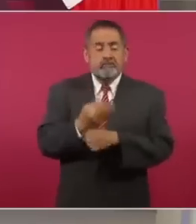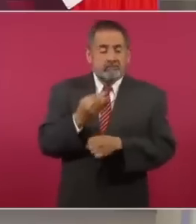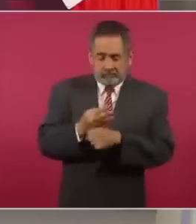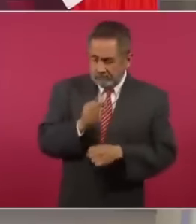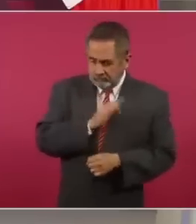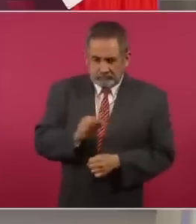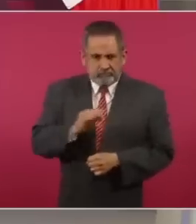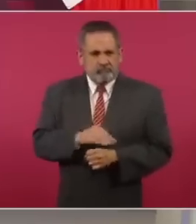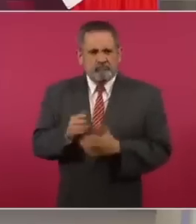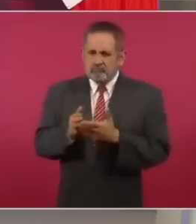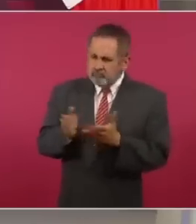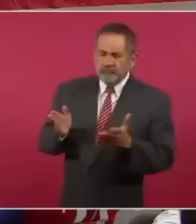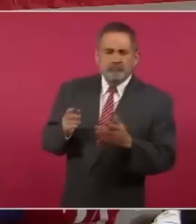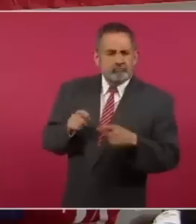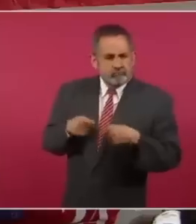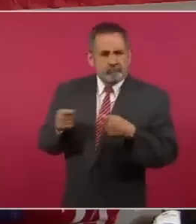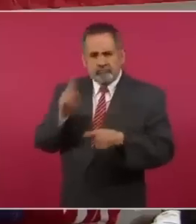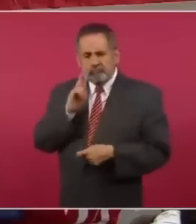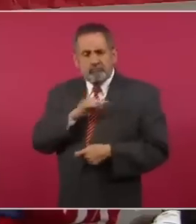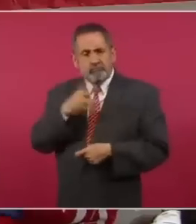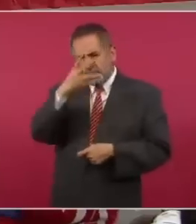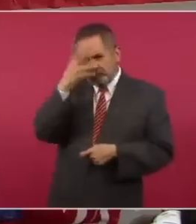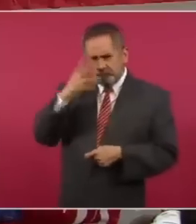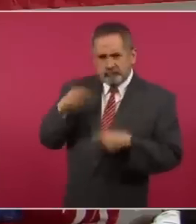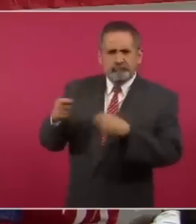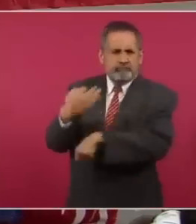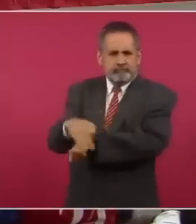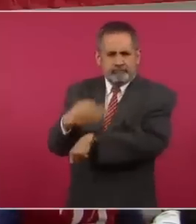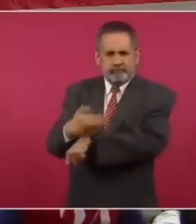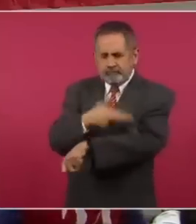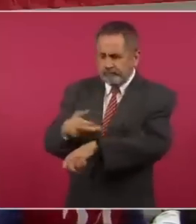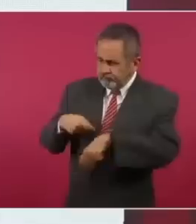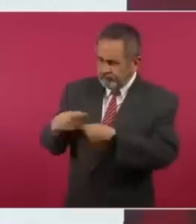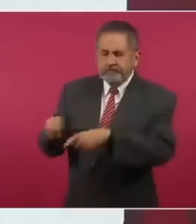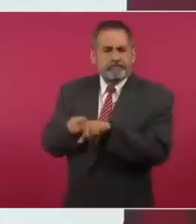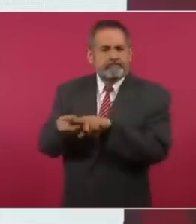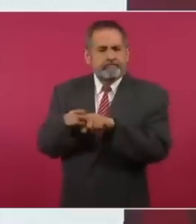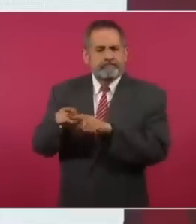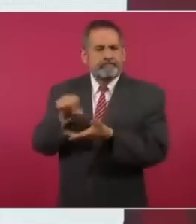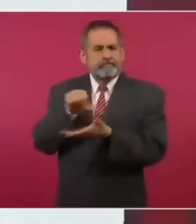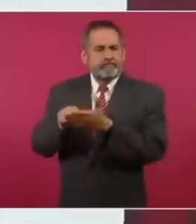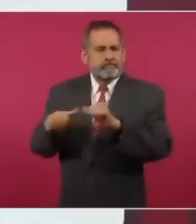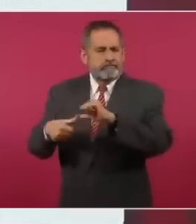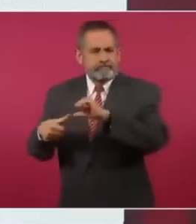de abrir para las visas temporales, para hermanos centroamericanos,